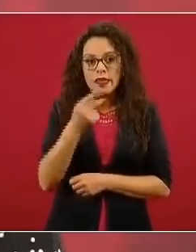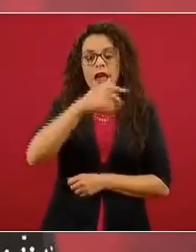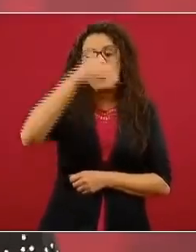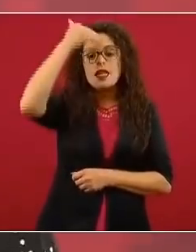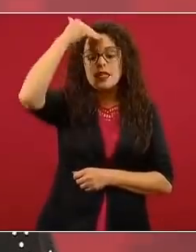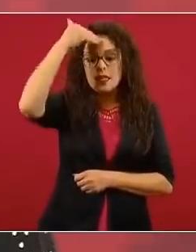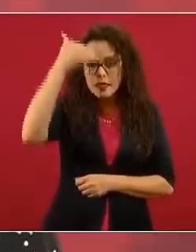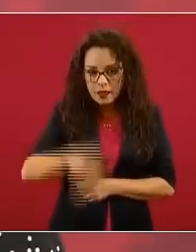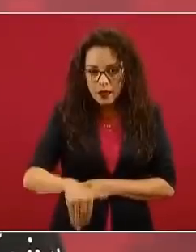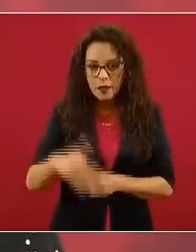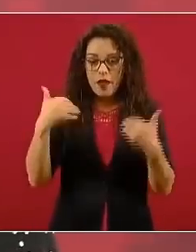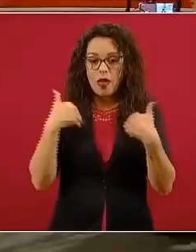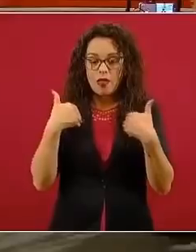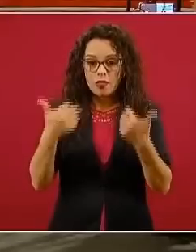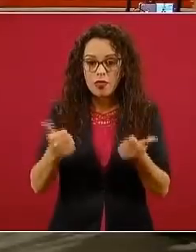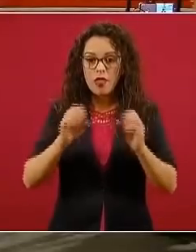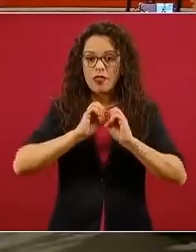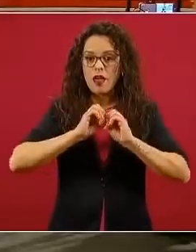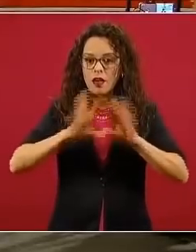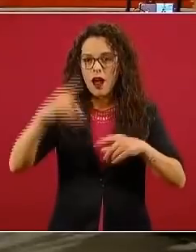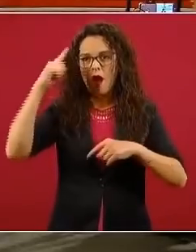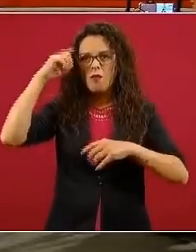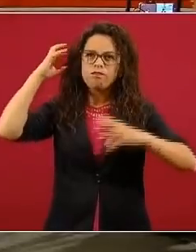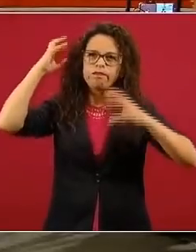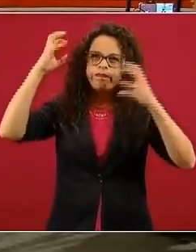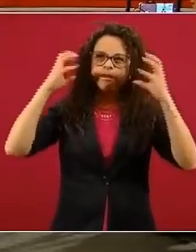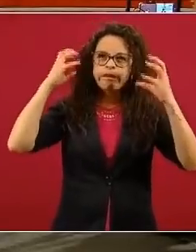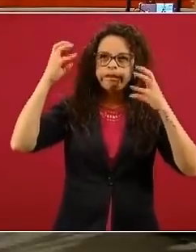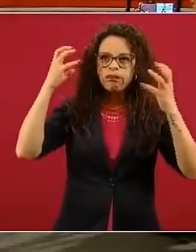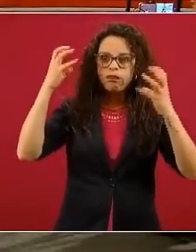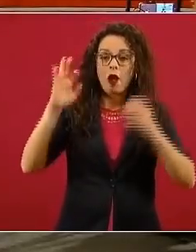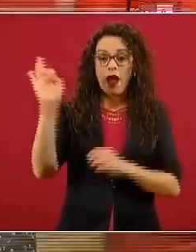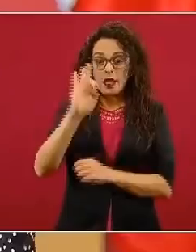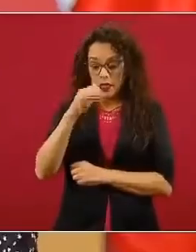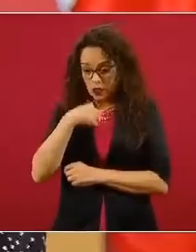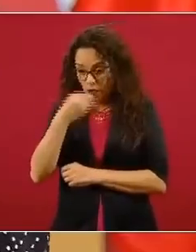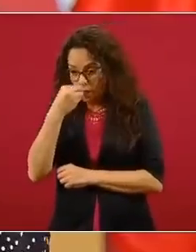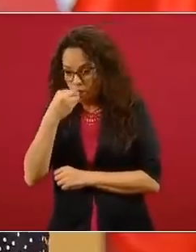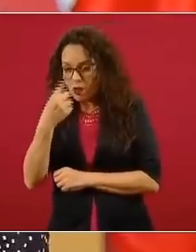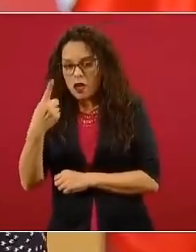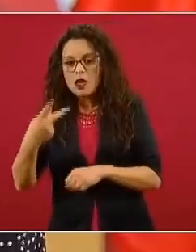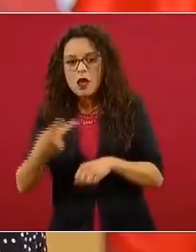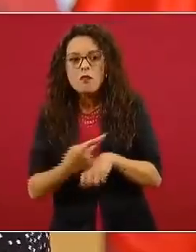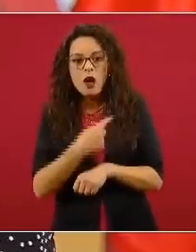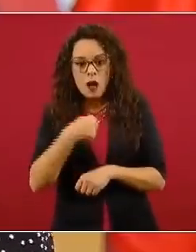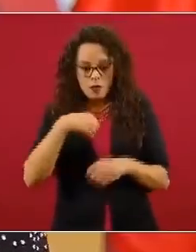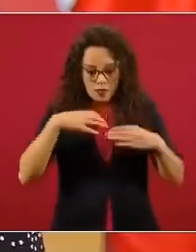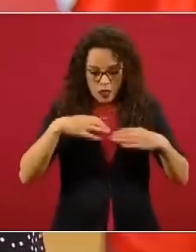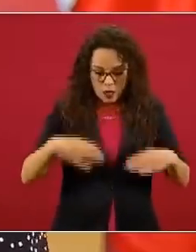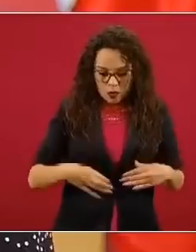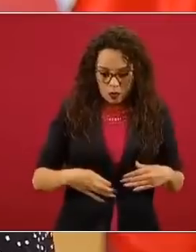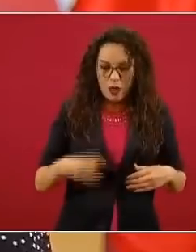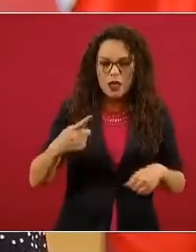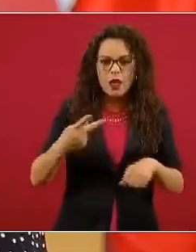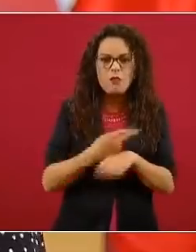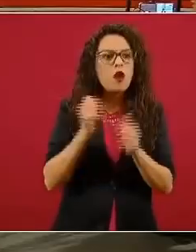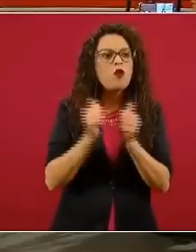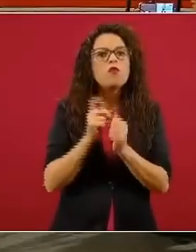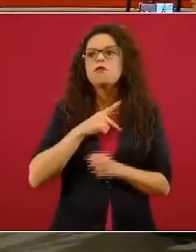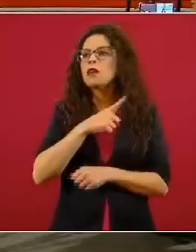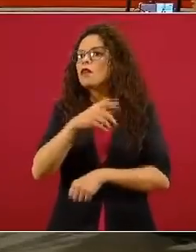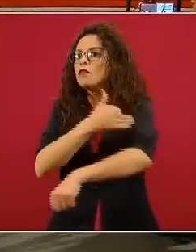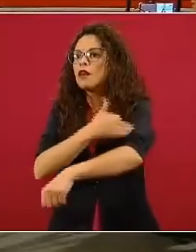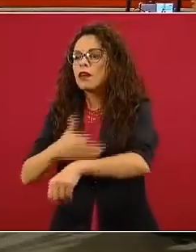que analicen, digamos, los efectos negativos que tienen en ellos y en sus familias, el hecho,